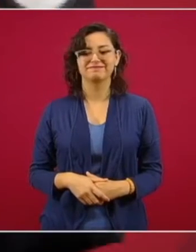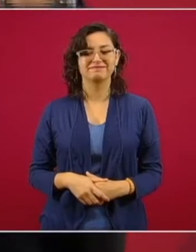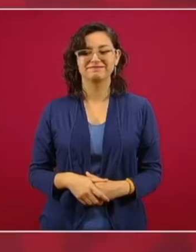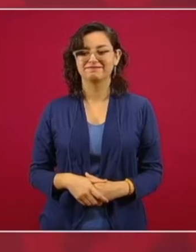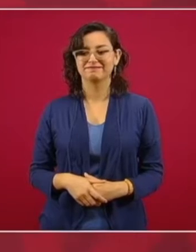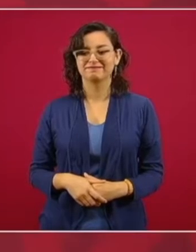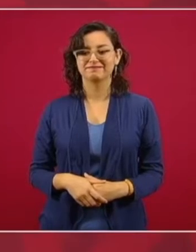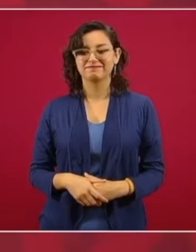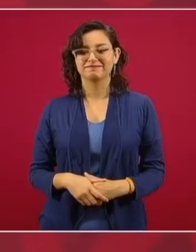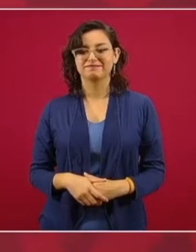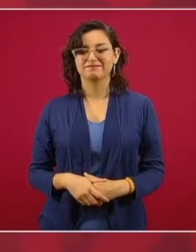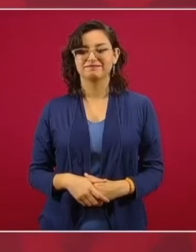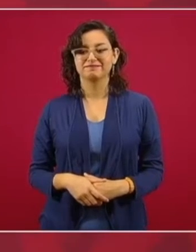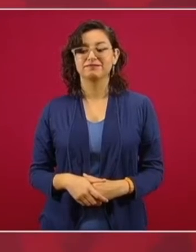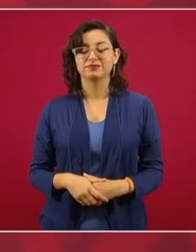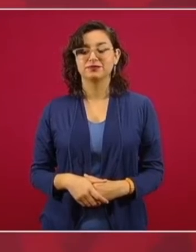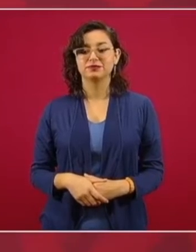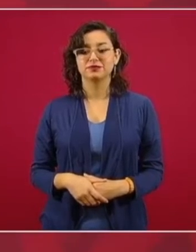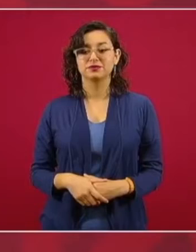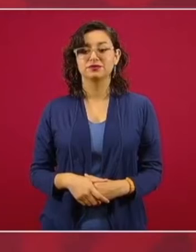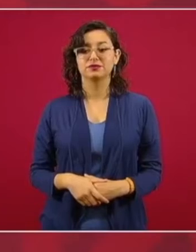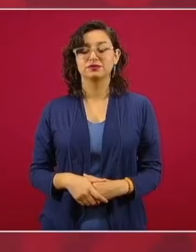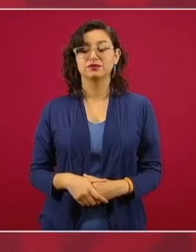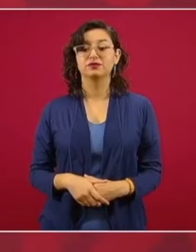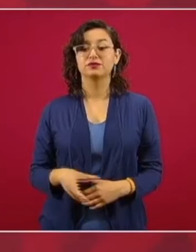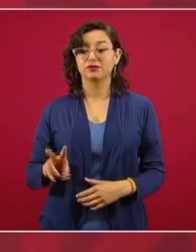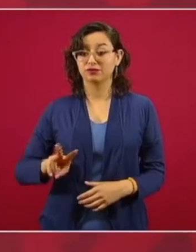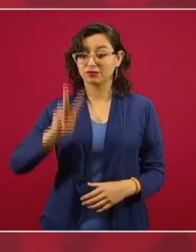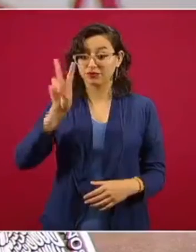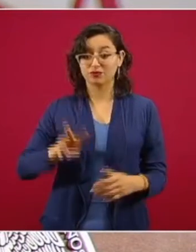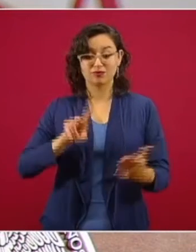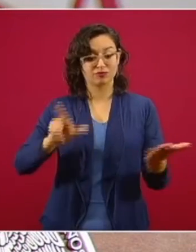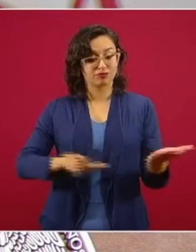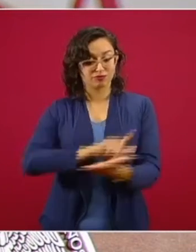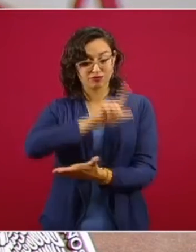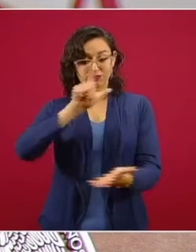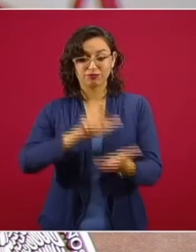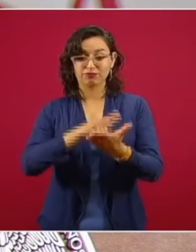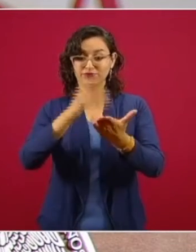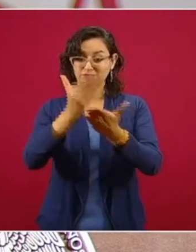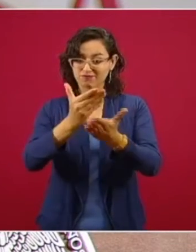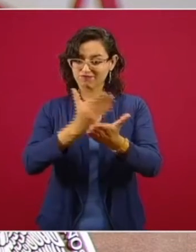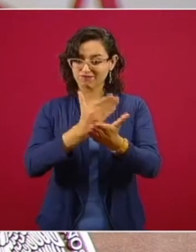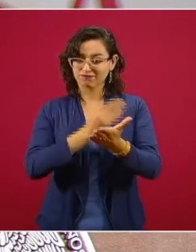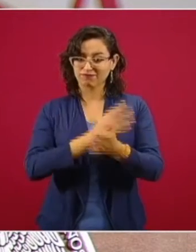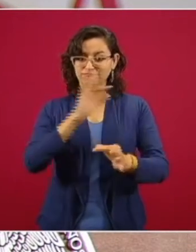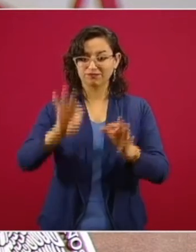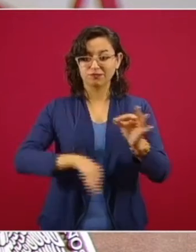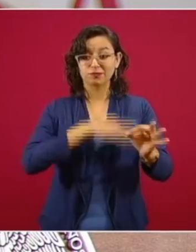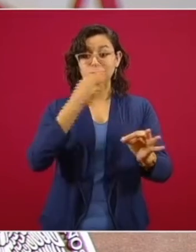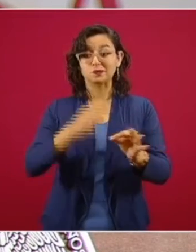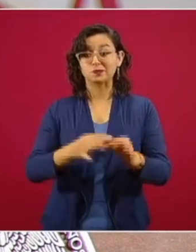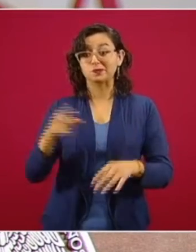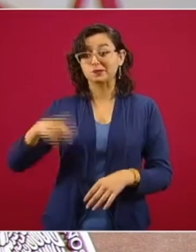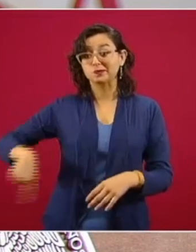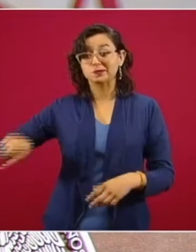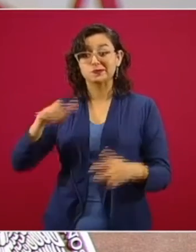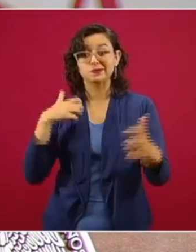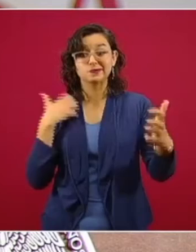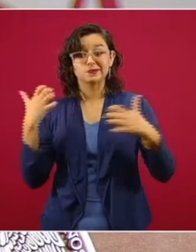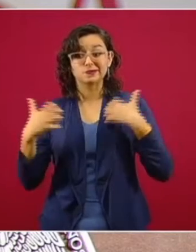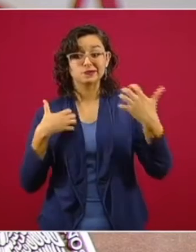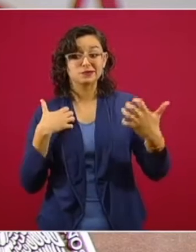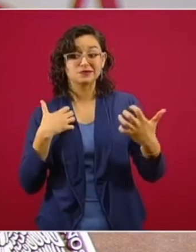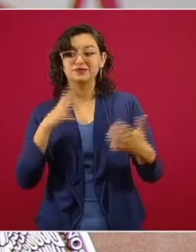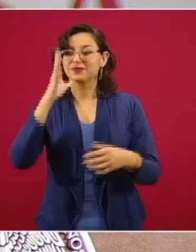que tengamos un auténtico Estado de Derecho. ¿Por qué están molestos? Porque no pueden robar,